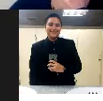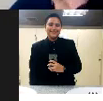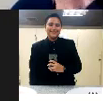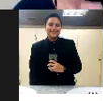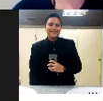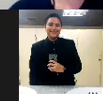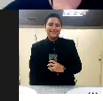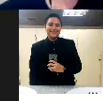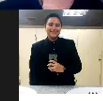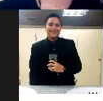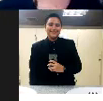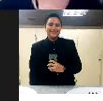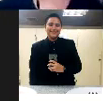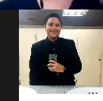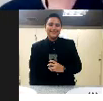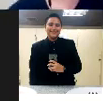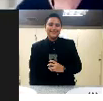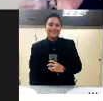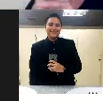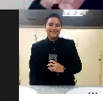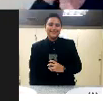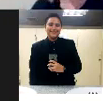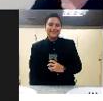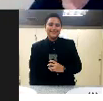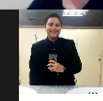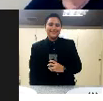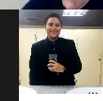espero que no haya ido muy rápido